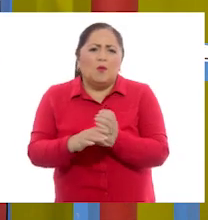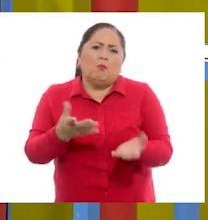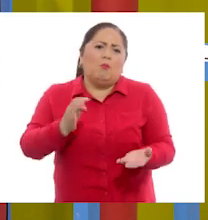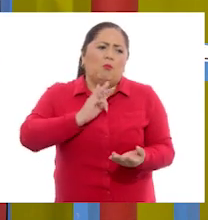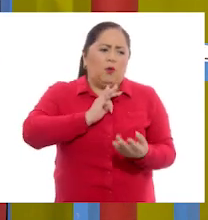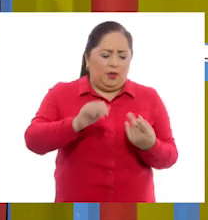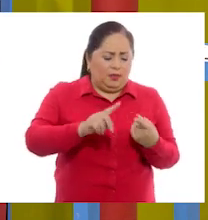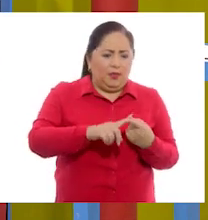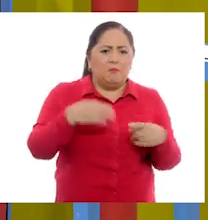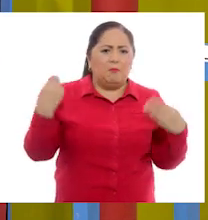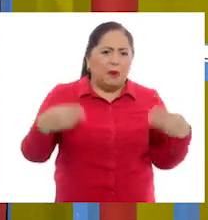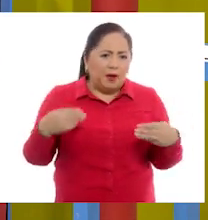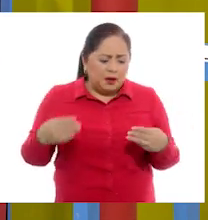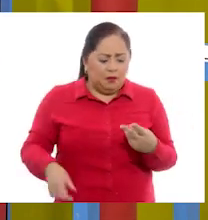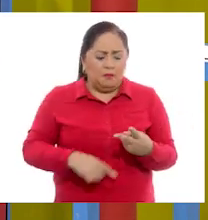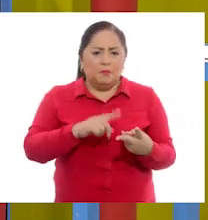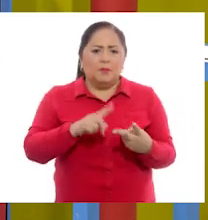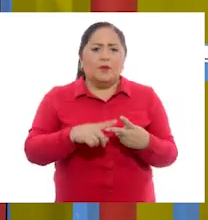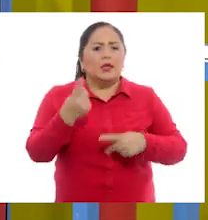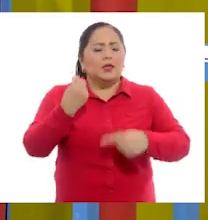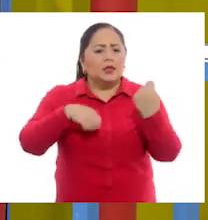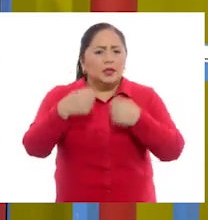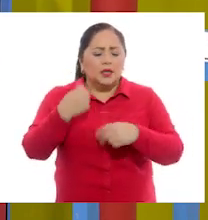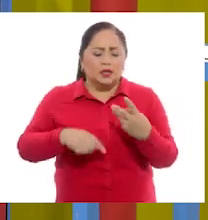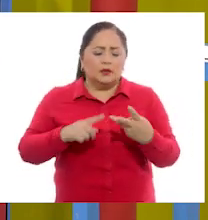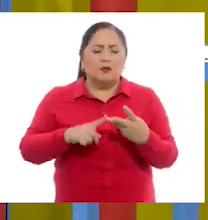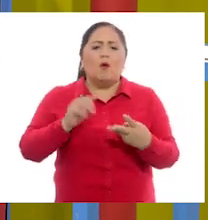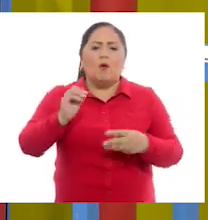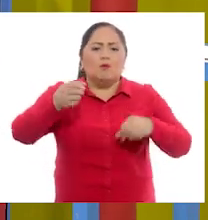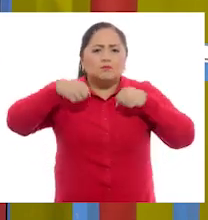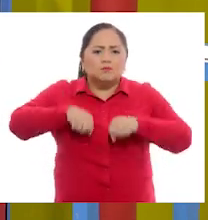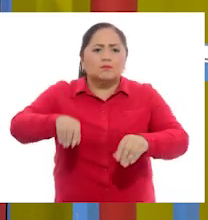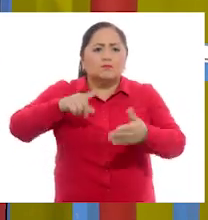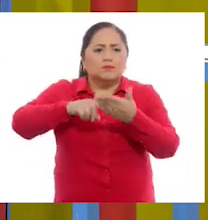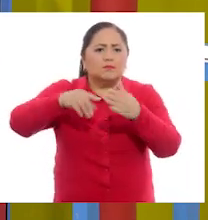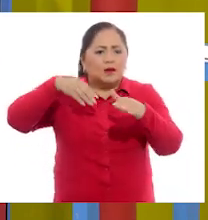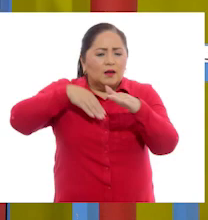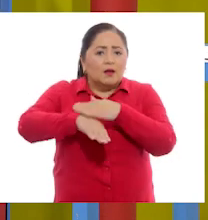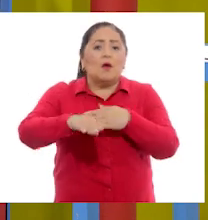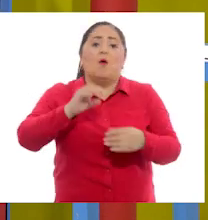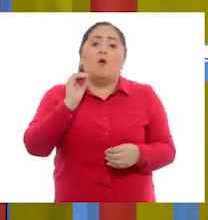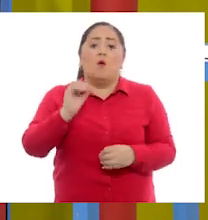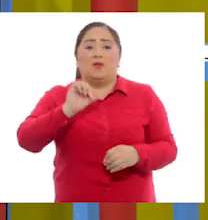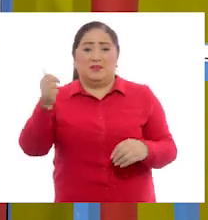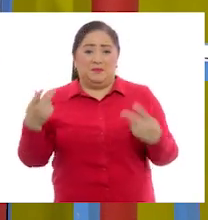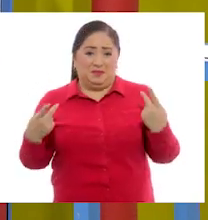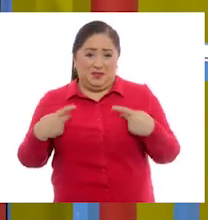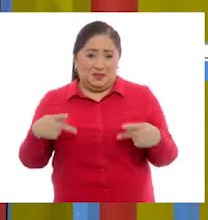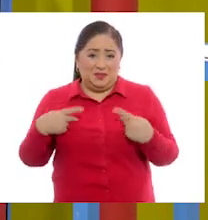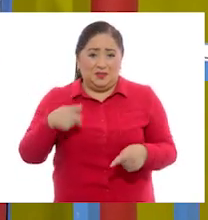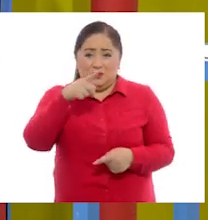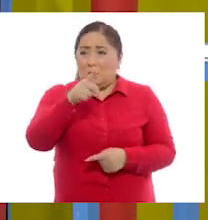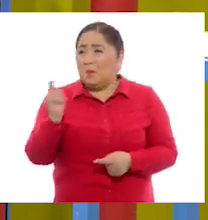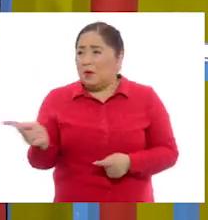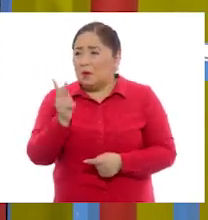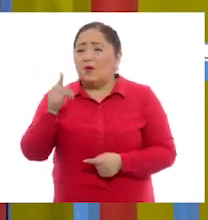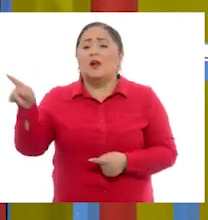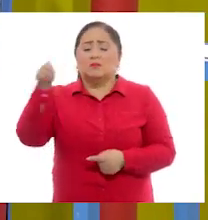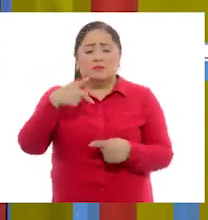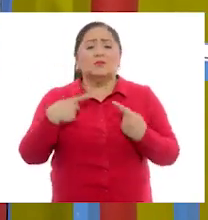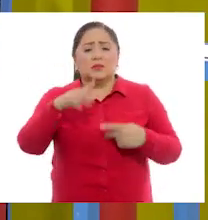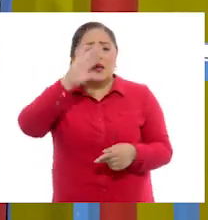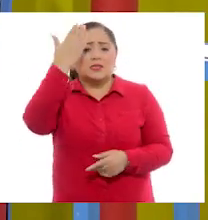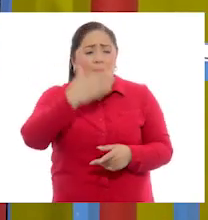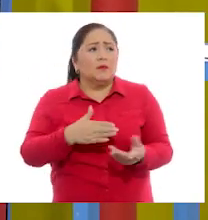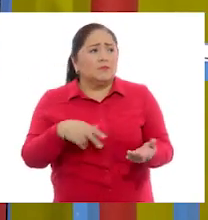puede ser un mercado, una tienda o un centro comercial. Y a cualquier persona que tú le preguntes va a saber